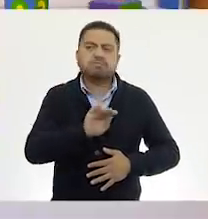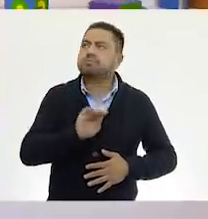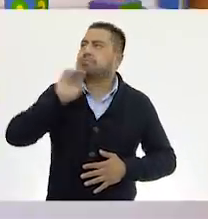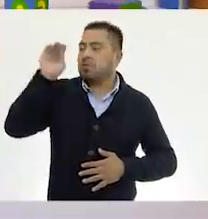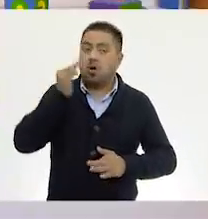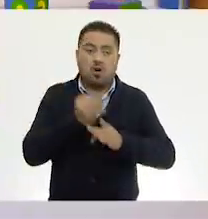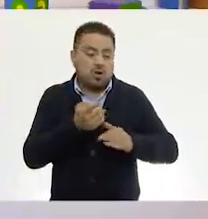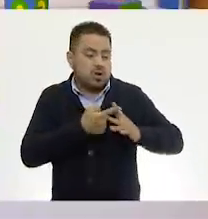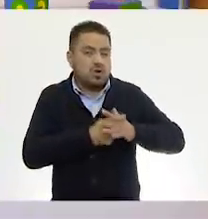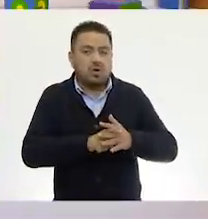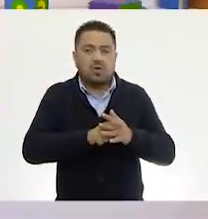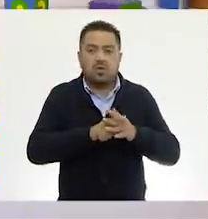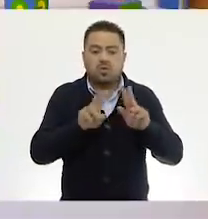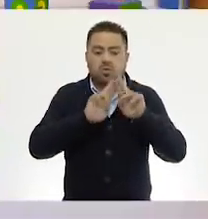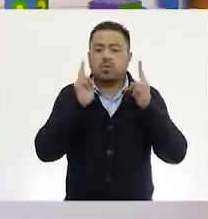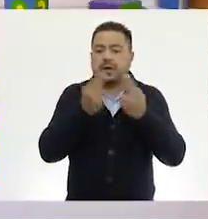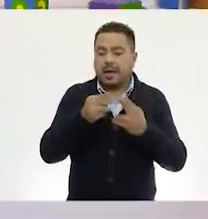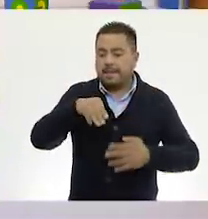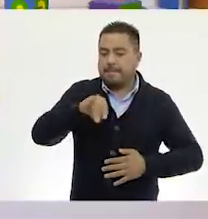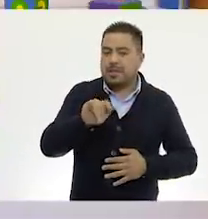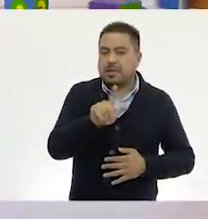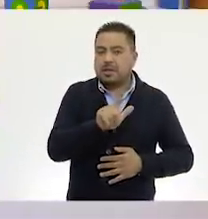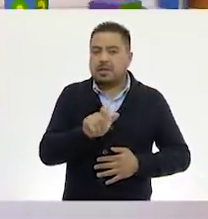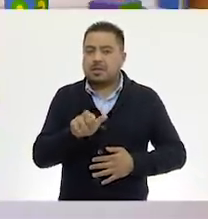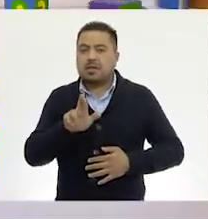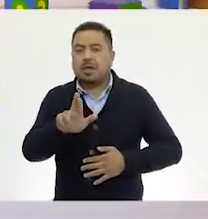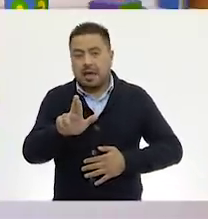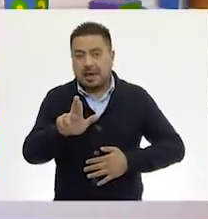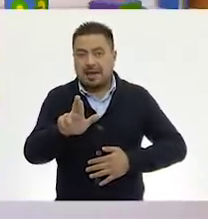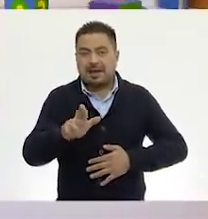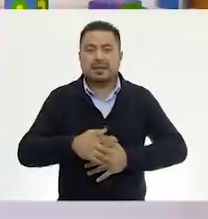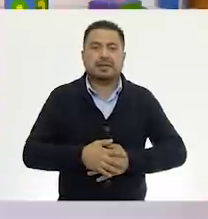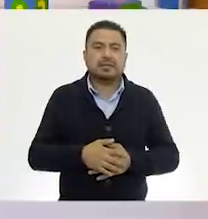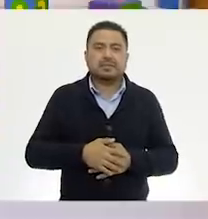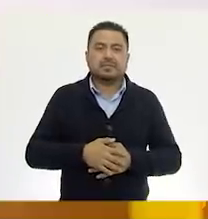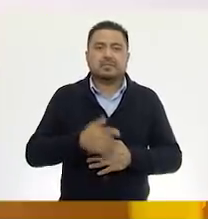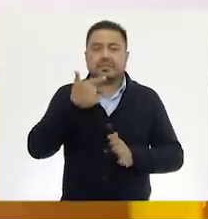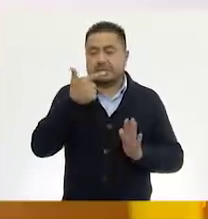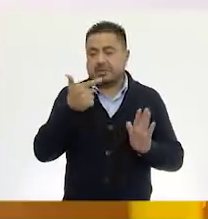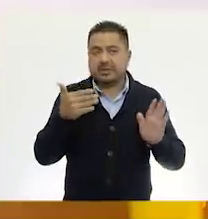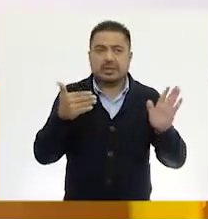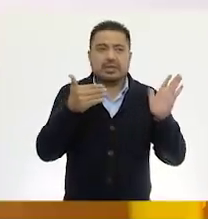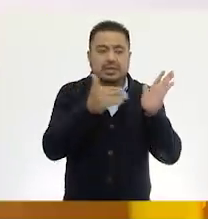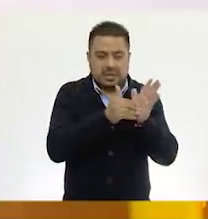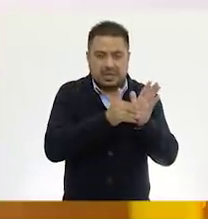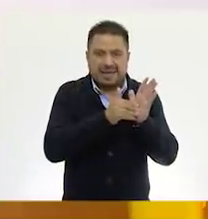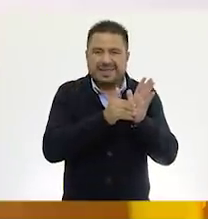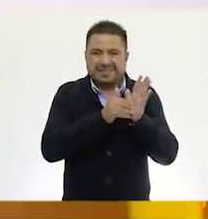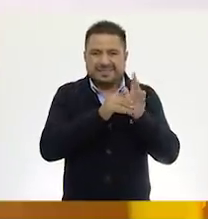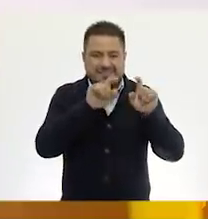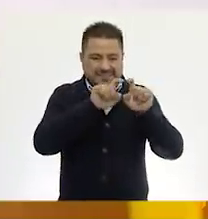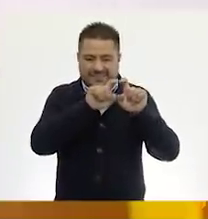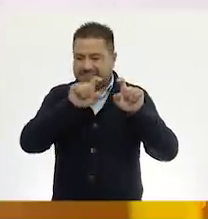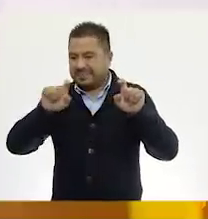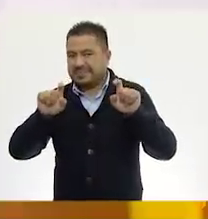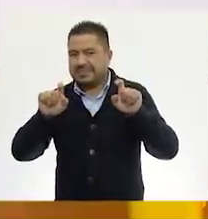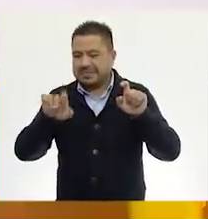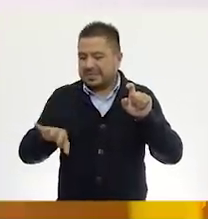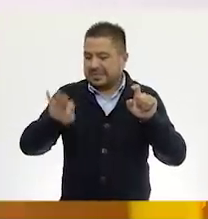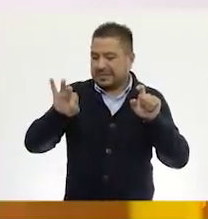Vamos a empezar con las unidades de millar. Muy bien. 7,000. 7,000. Muy bien.